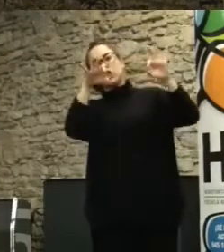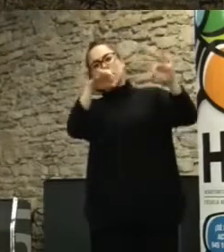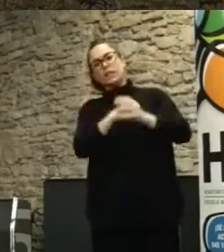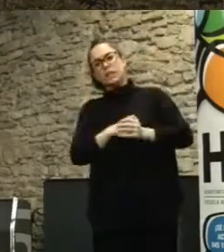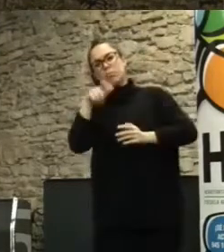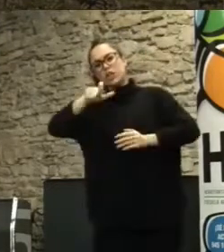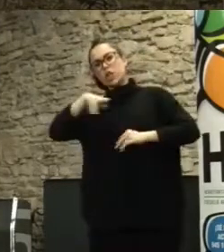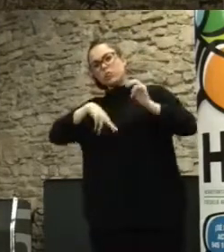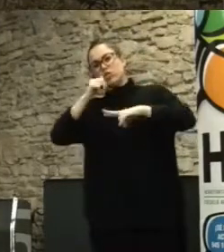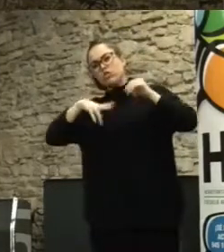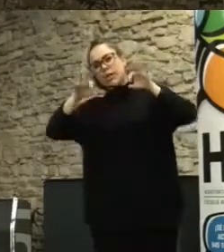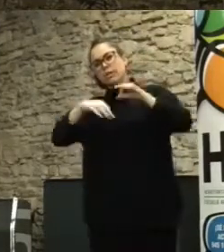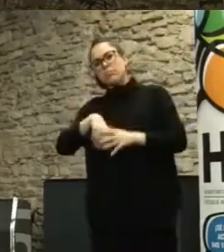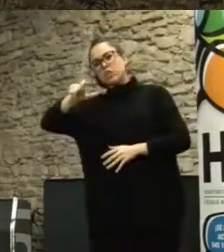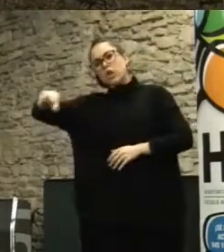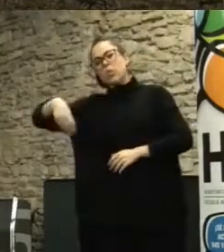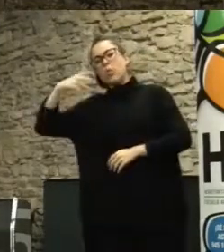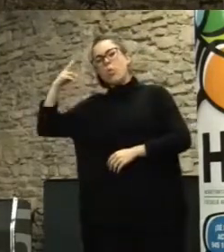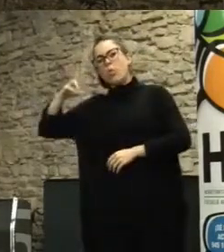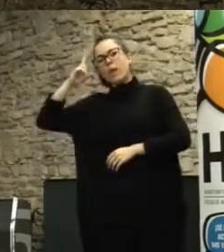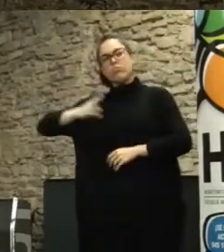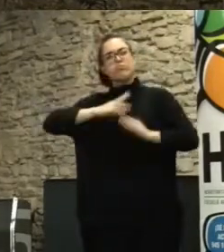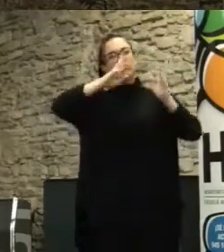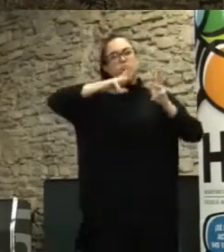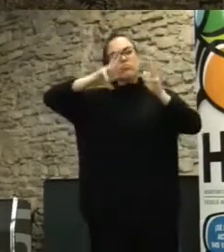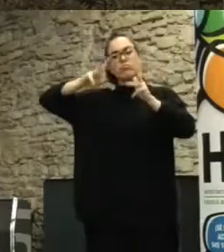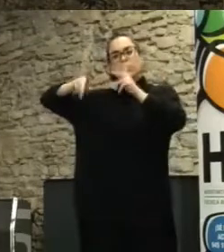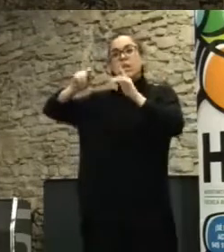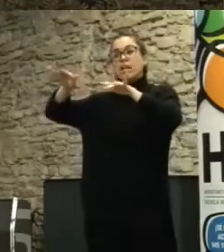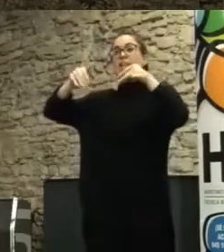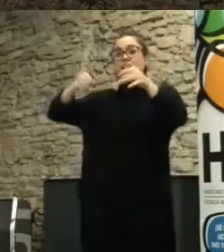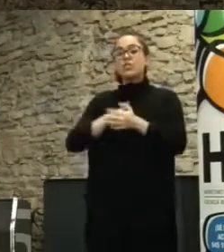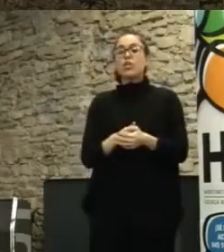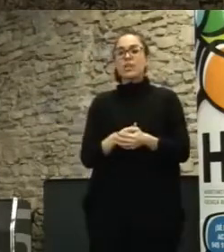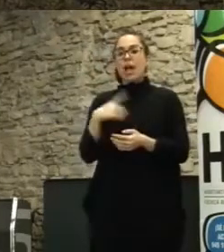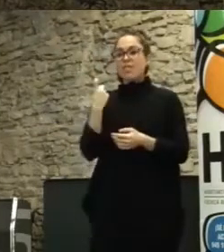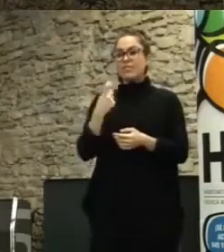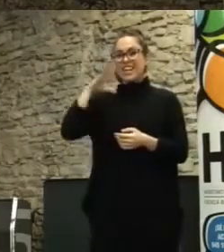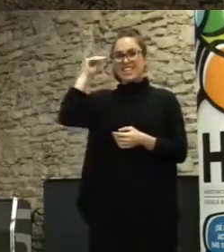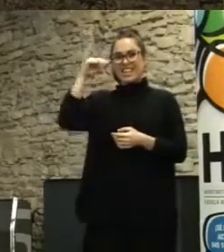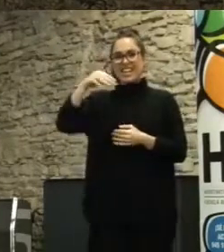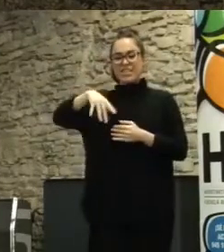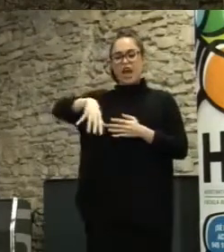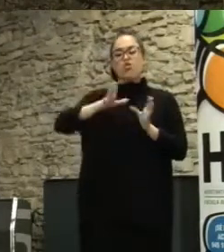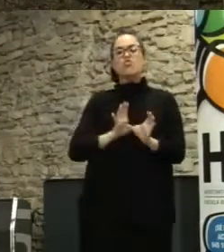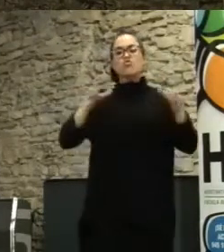jubilados, esa inteligencia colectiva que se activa suele ser muy potente. Bueno,